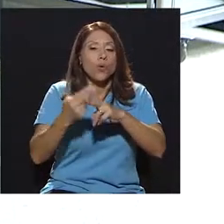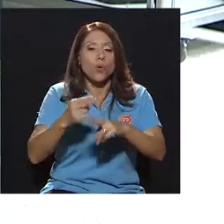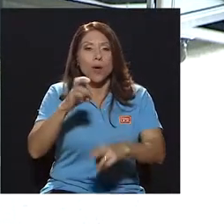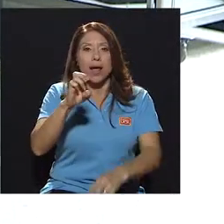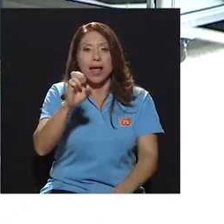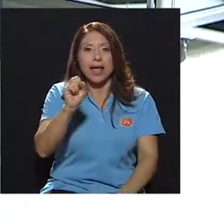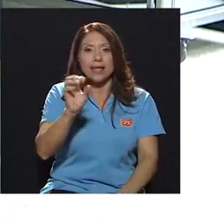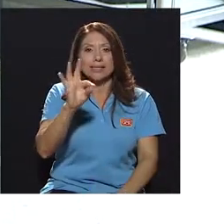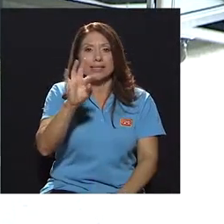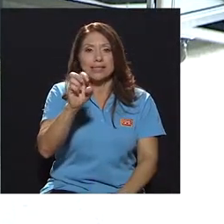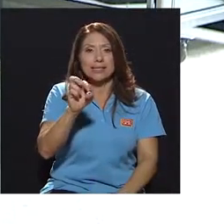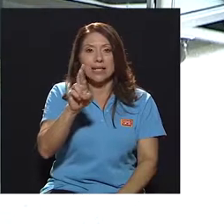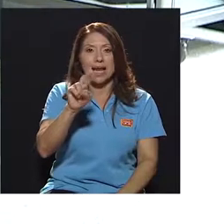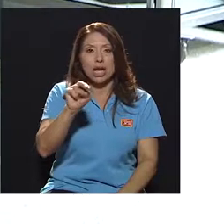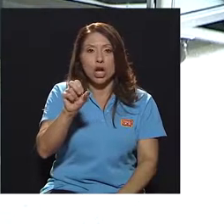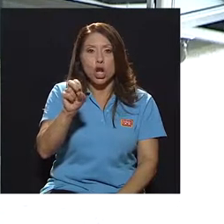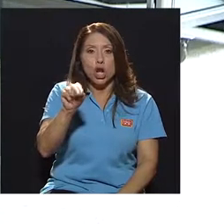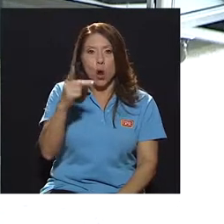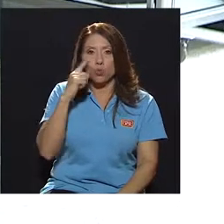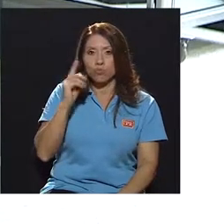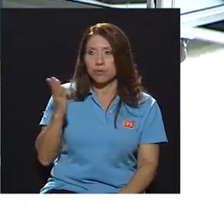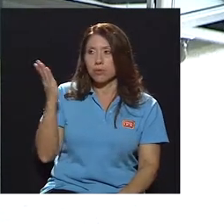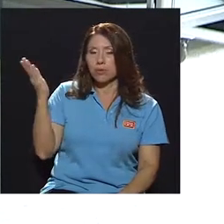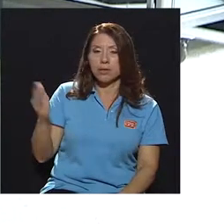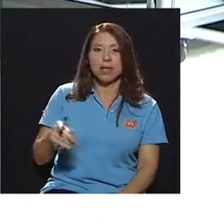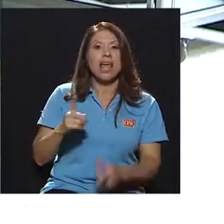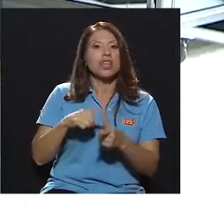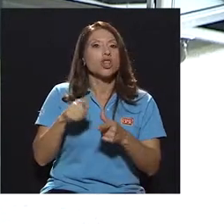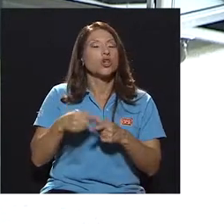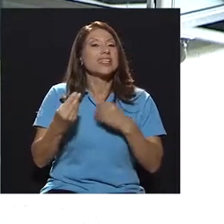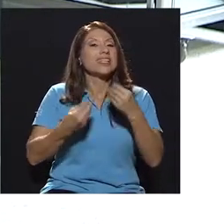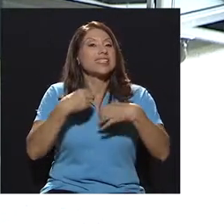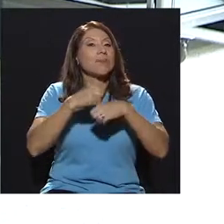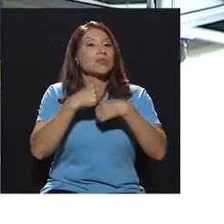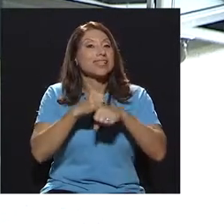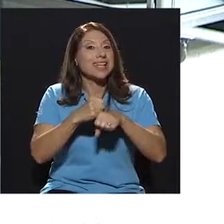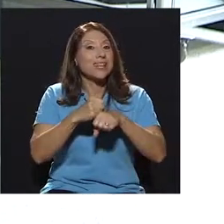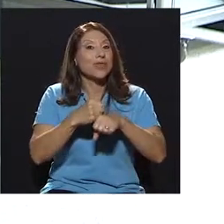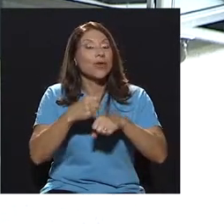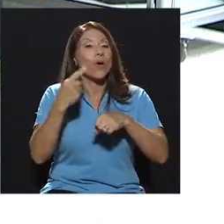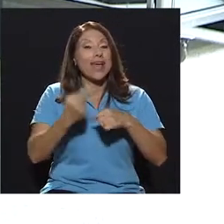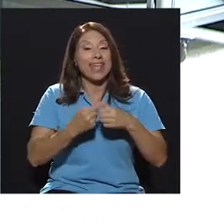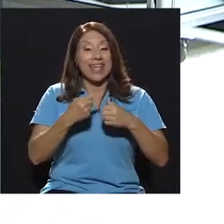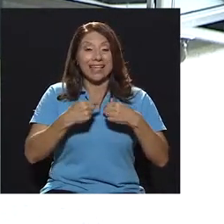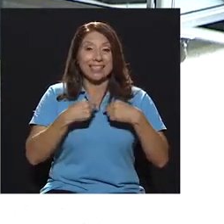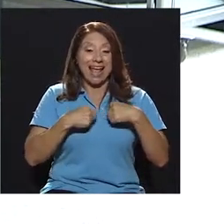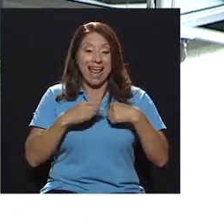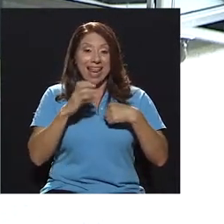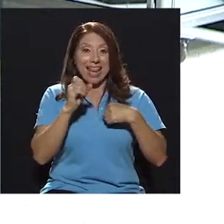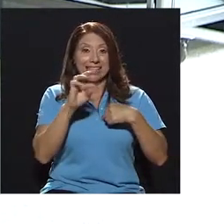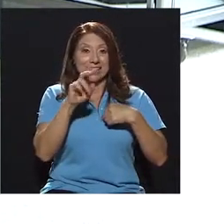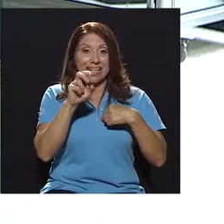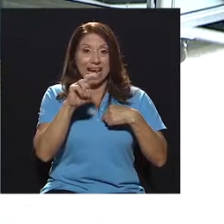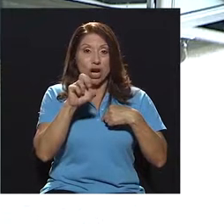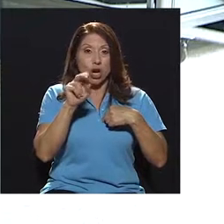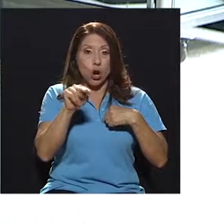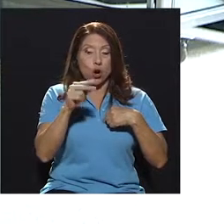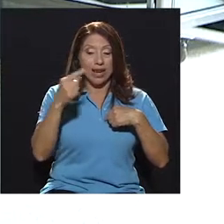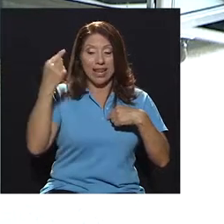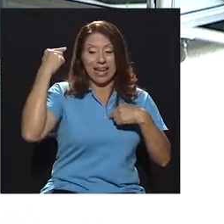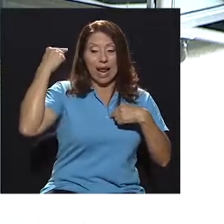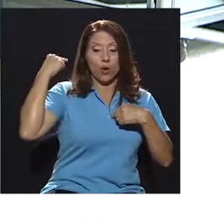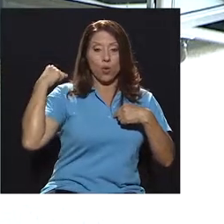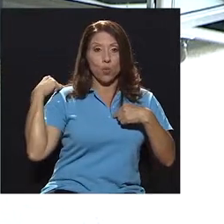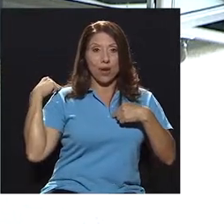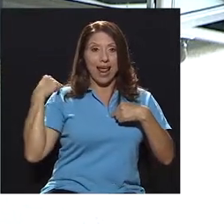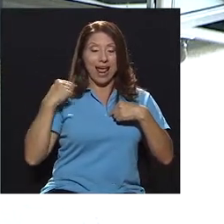es el hueso que tenemos acá. Entonces más bien lo que estamos haciendo es comprimiendo el corazón entre el esternón y la columna cervical. Entonces